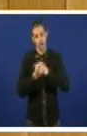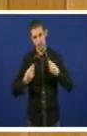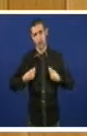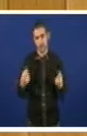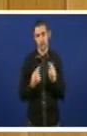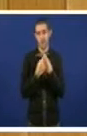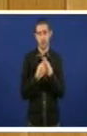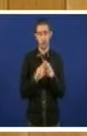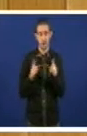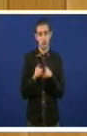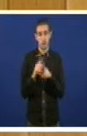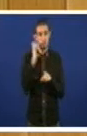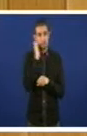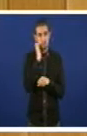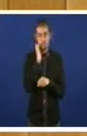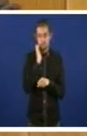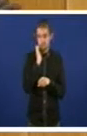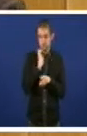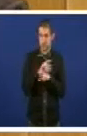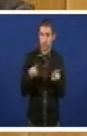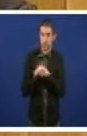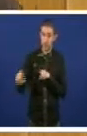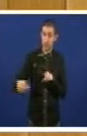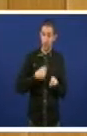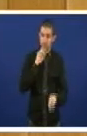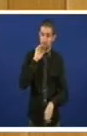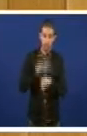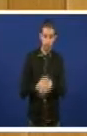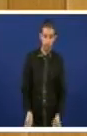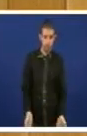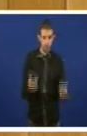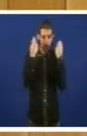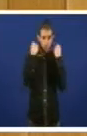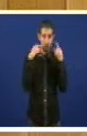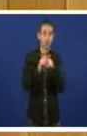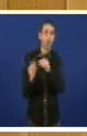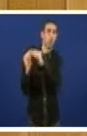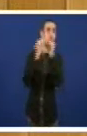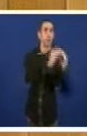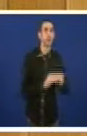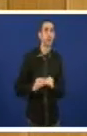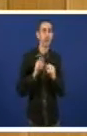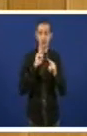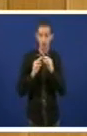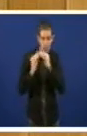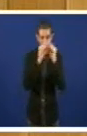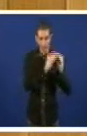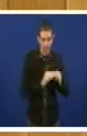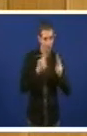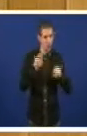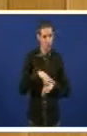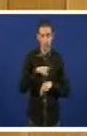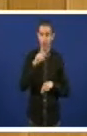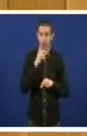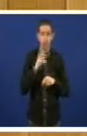Trinidad e nos piden que fagamos profesión de fe dunha universalidade que non é universal porque exclue